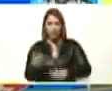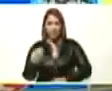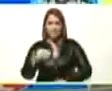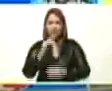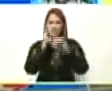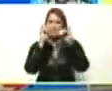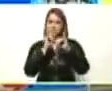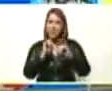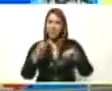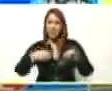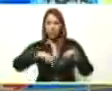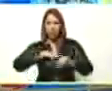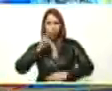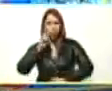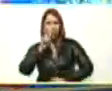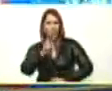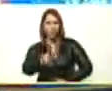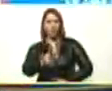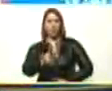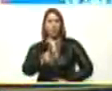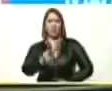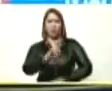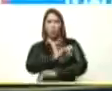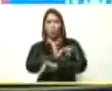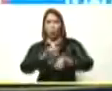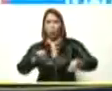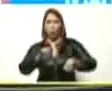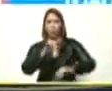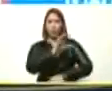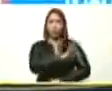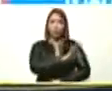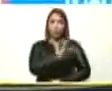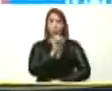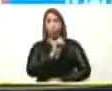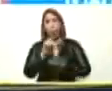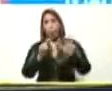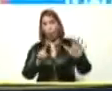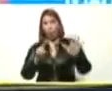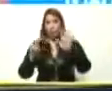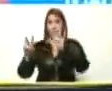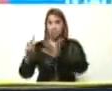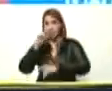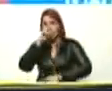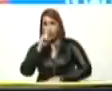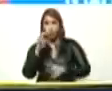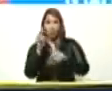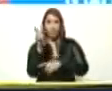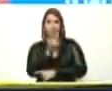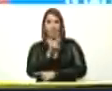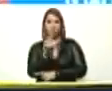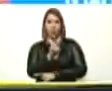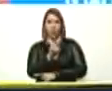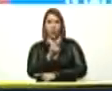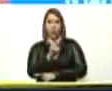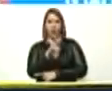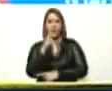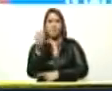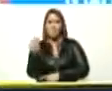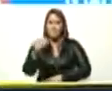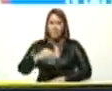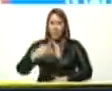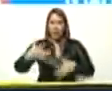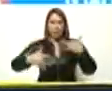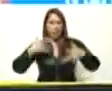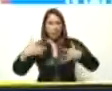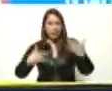que hayamos visto en los últimos 5, 6, 7 años en Venezuela, de mayor actividad comercial,